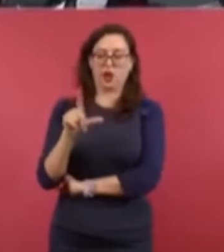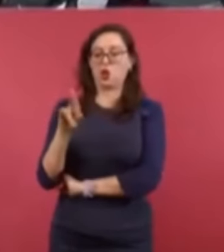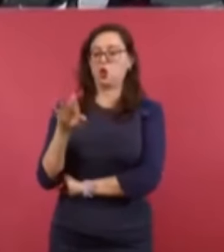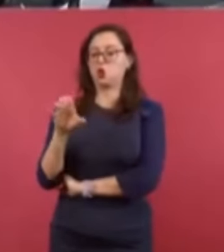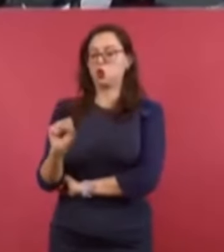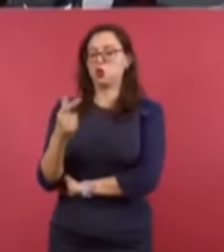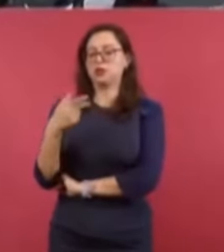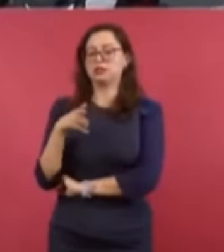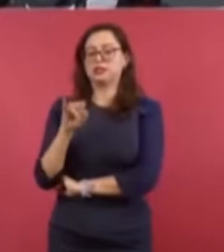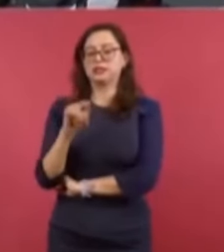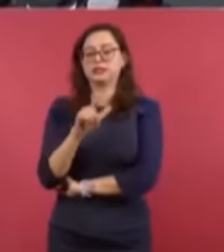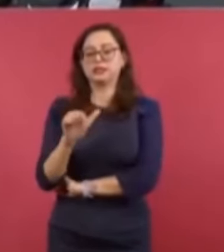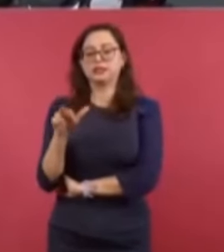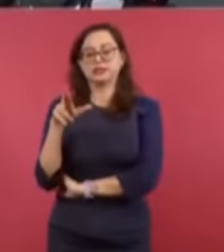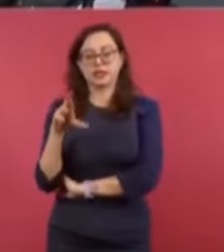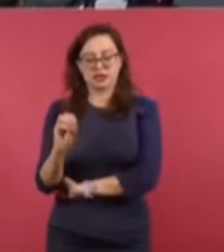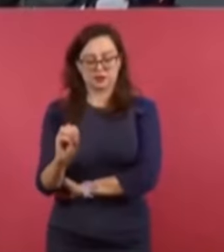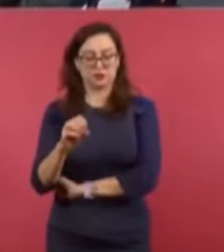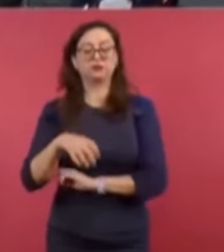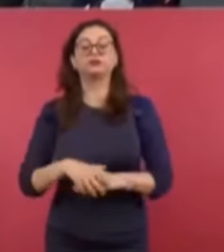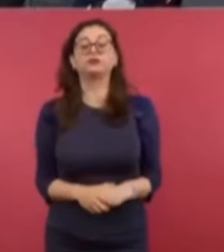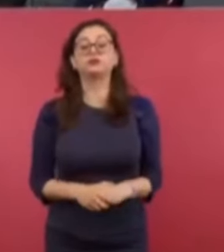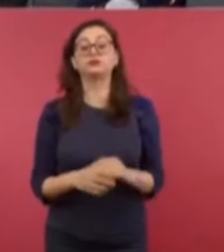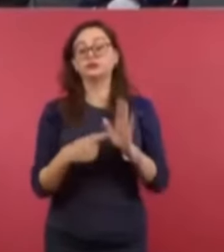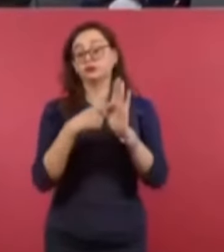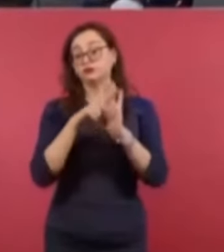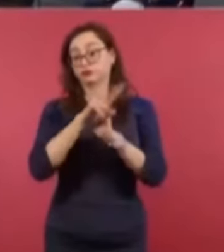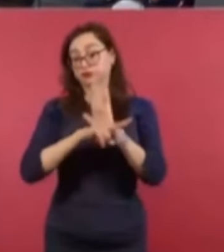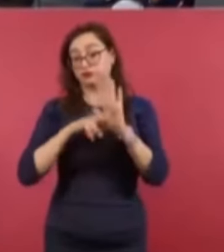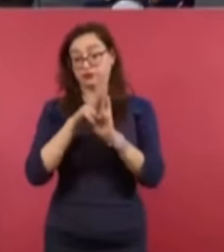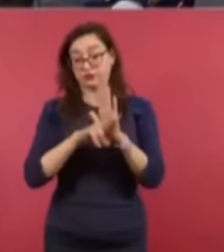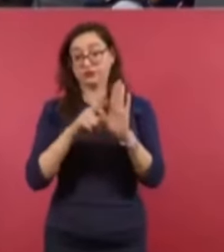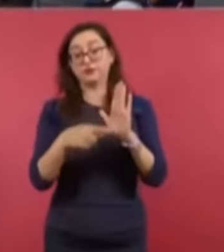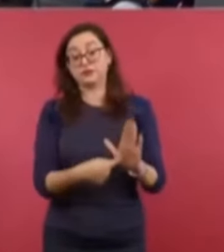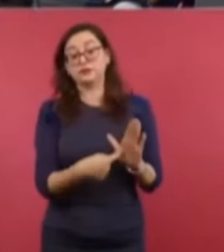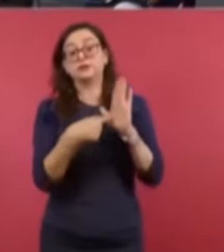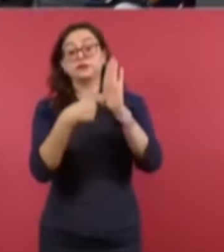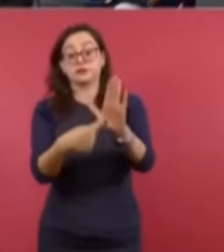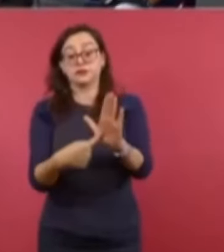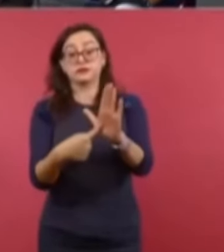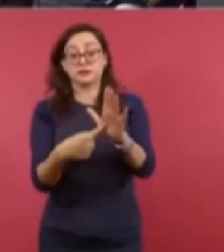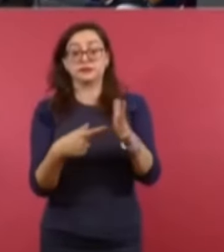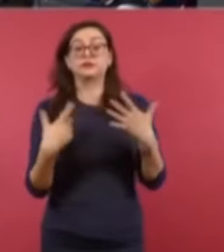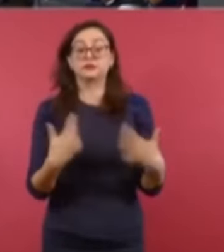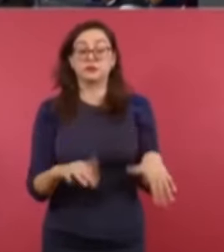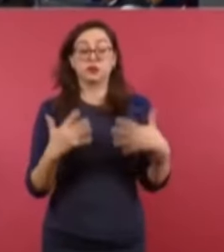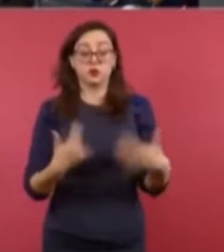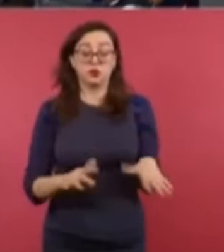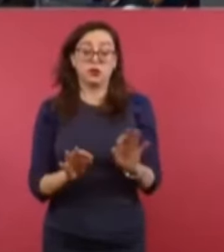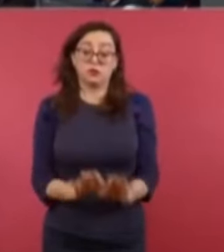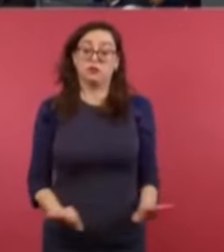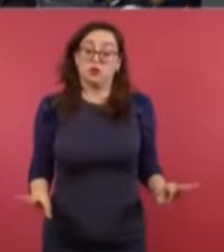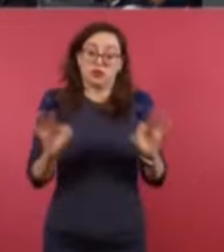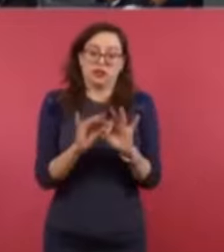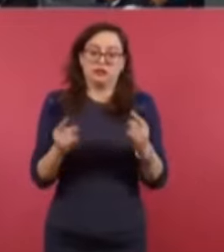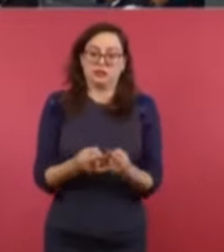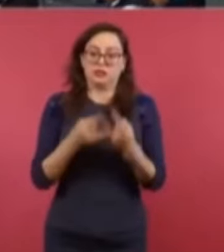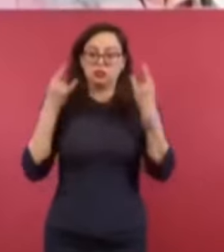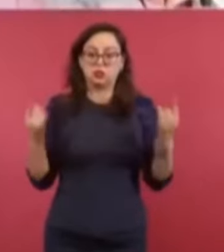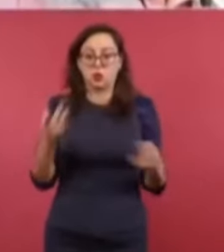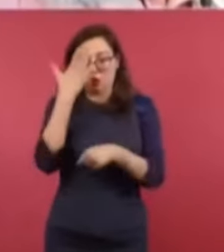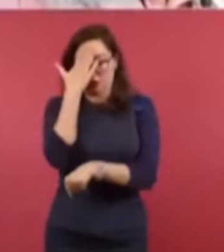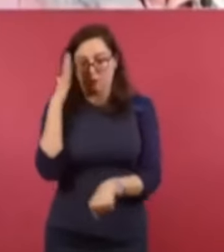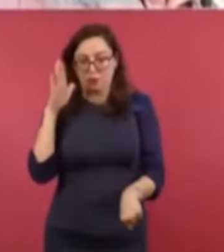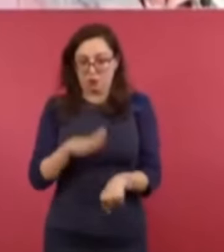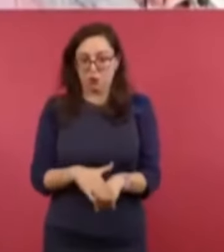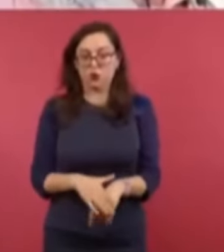Hernández, Sexta W, di a conocer un video que considero que tiene importancia histórica. Durante muchos